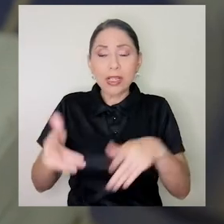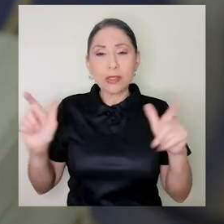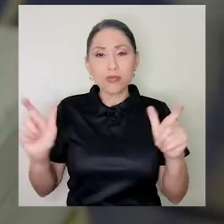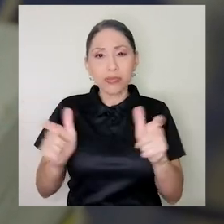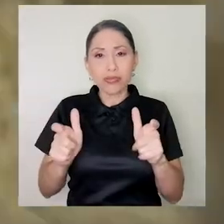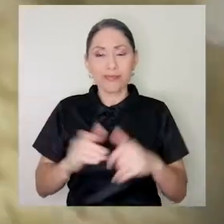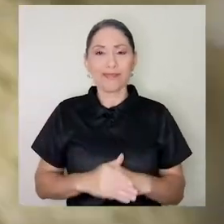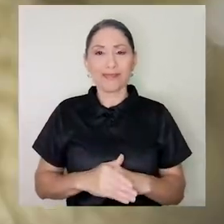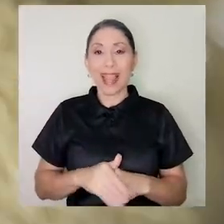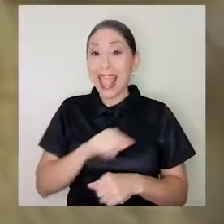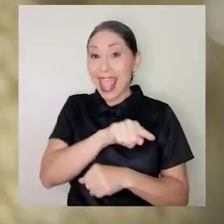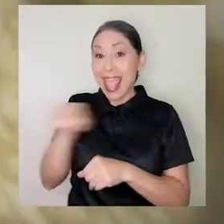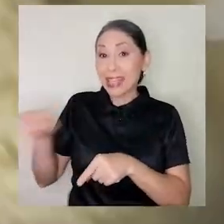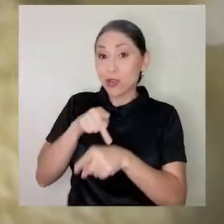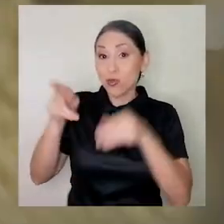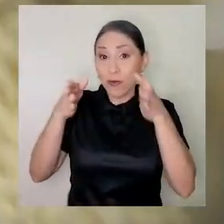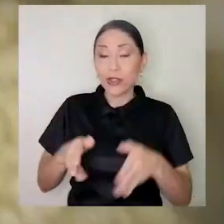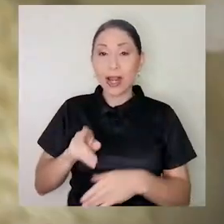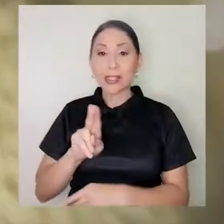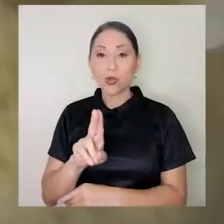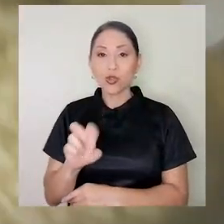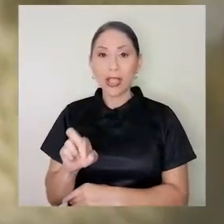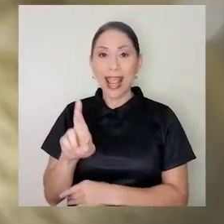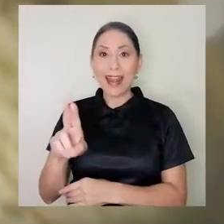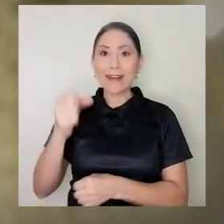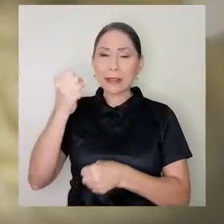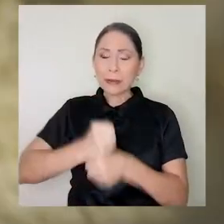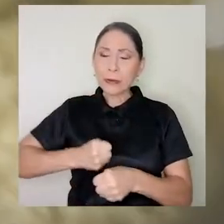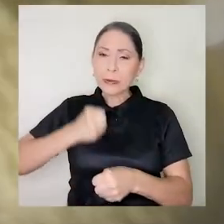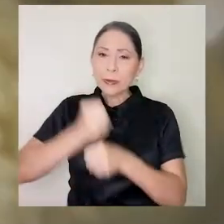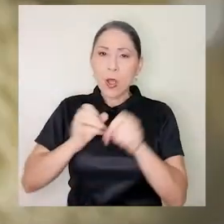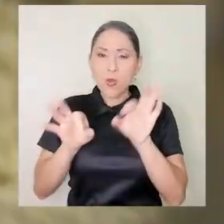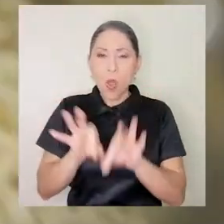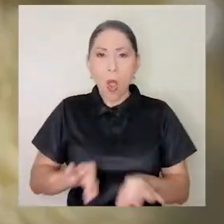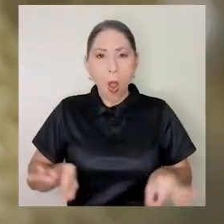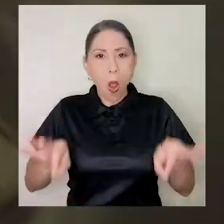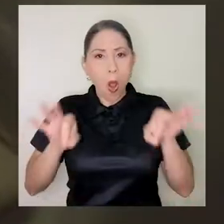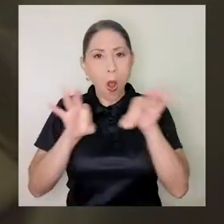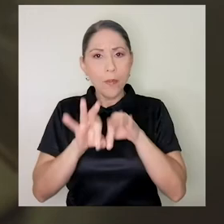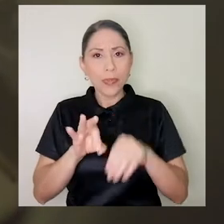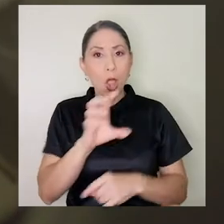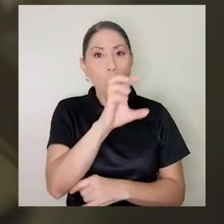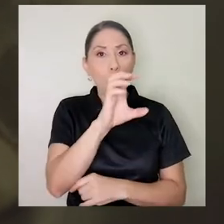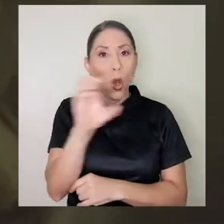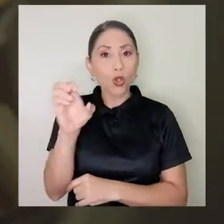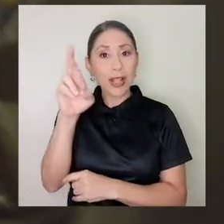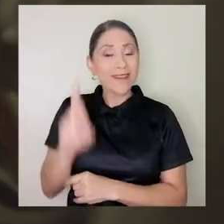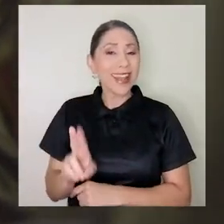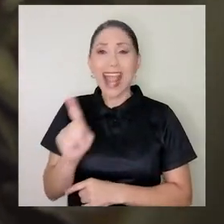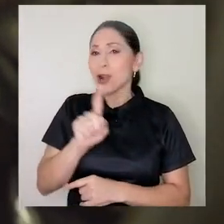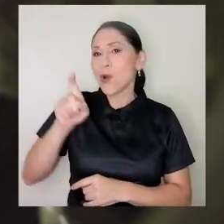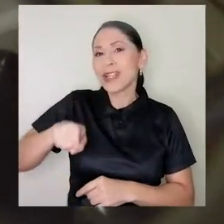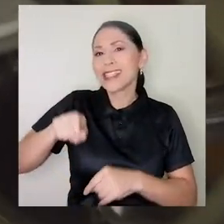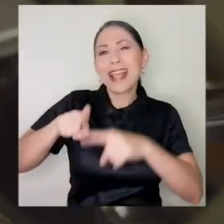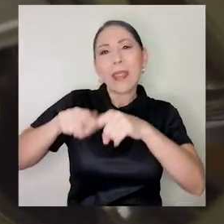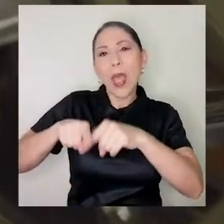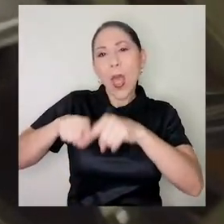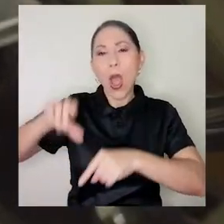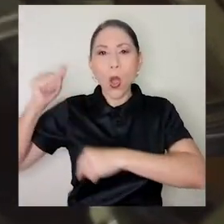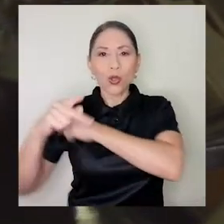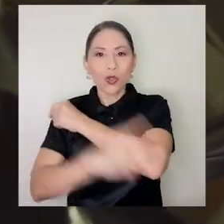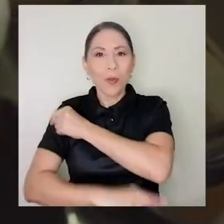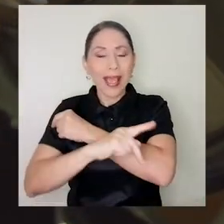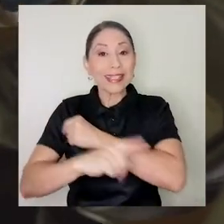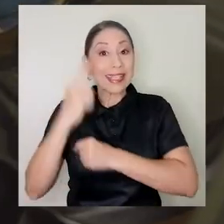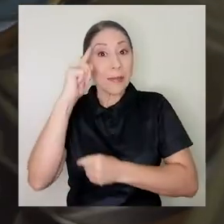La labor de estos profesionales de la UCR es tan importante que Costa Rica no tendría que depender de otros